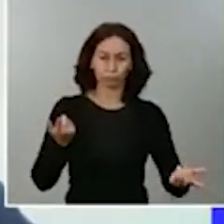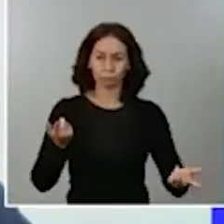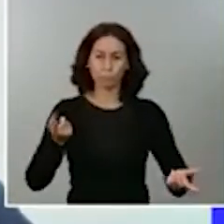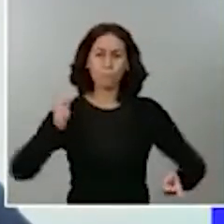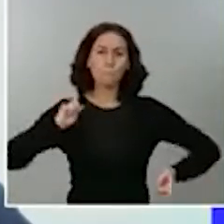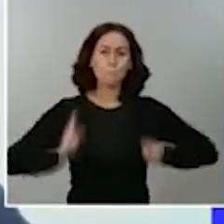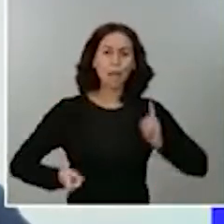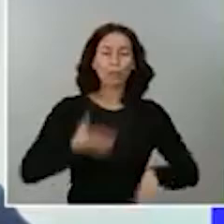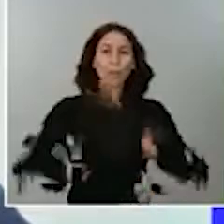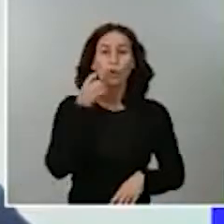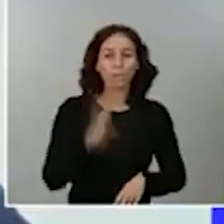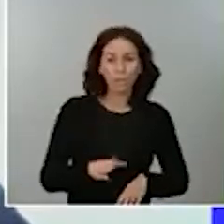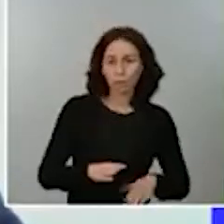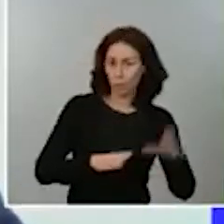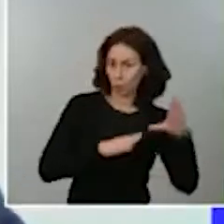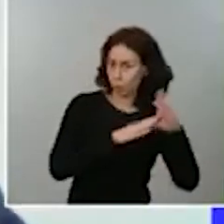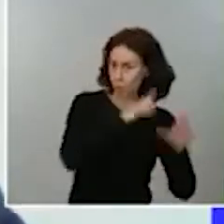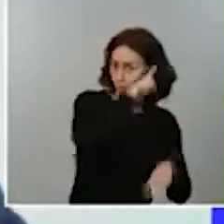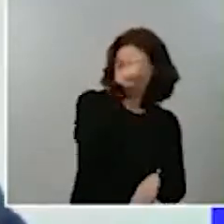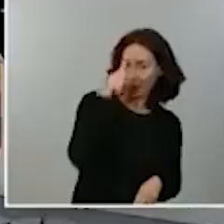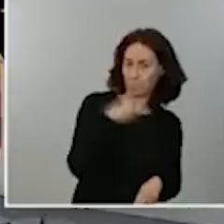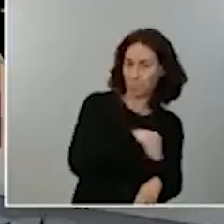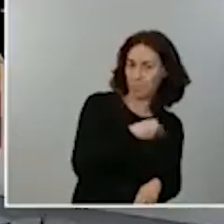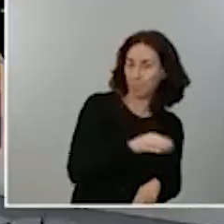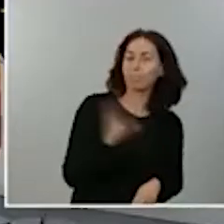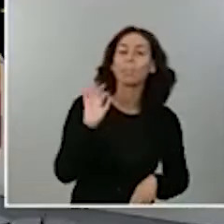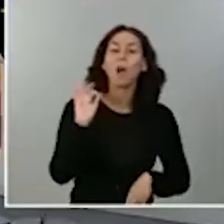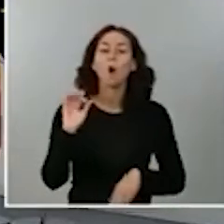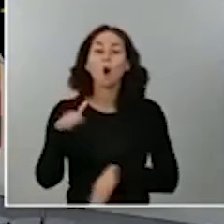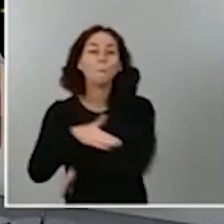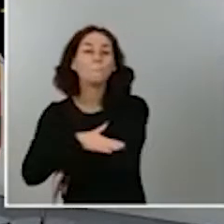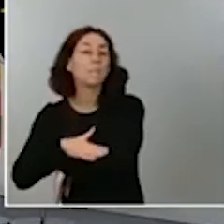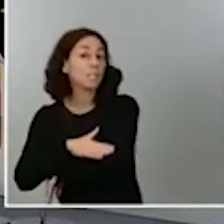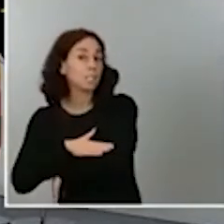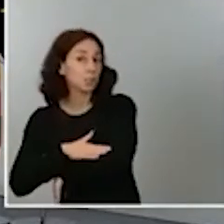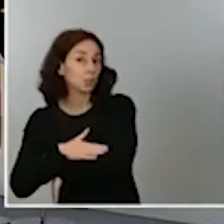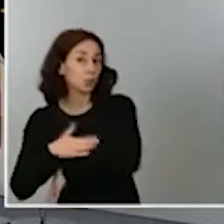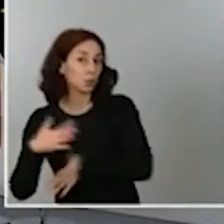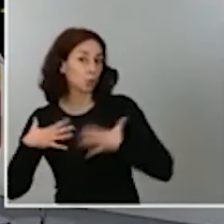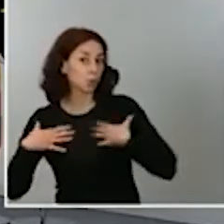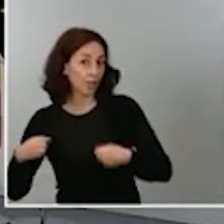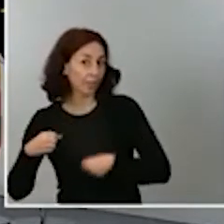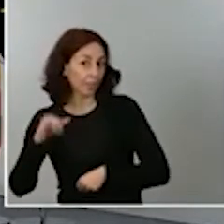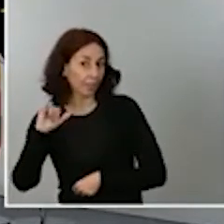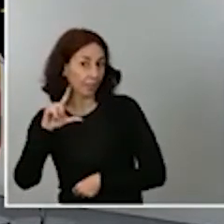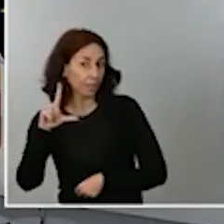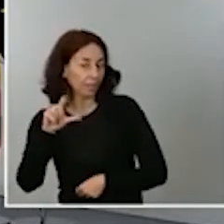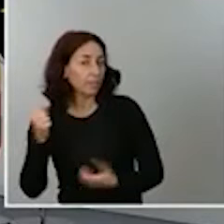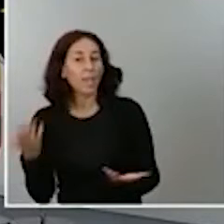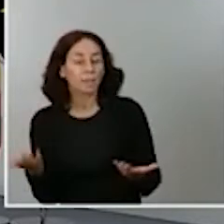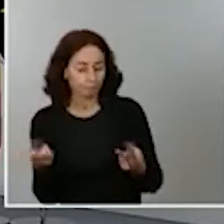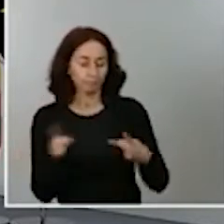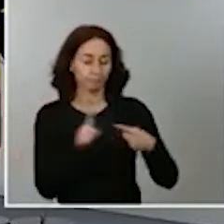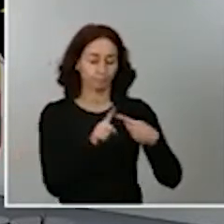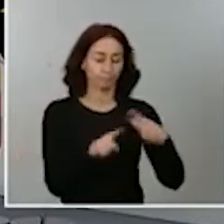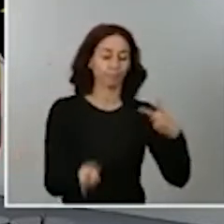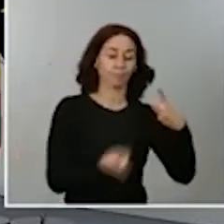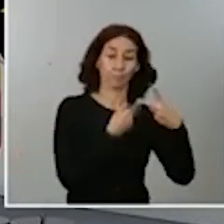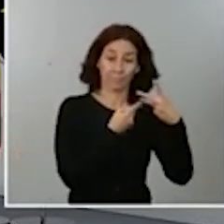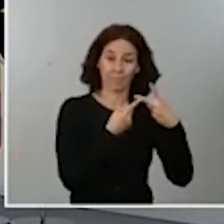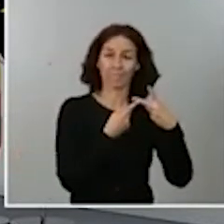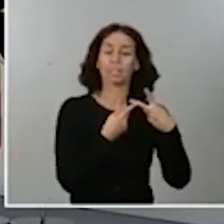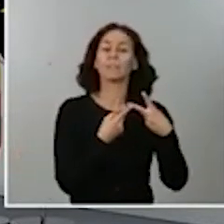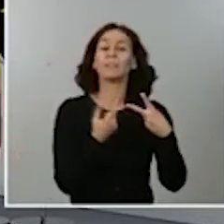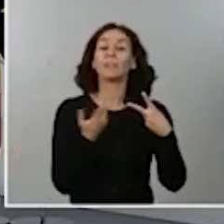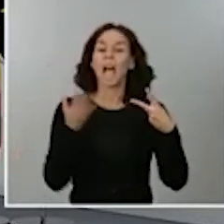o bien será alguno de los ministros, en este caso el ministro de Sanidad, Zapadorilla? Luego también quería preguntarle por qué se ha decidido, digamos, que